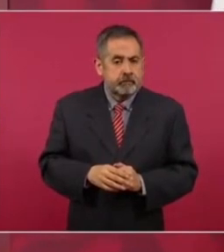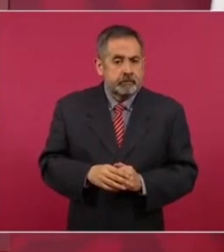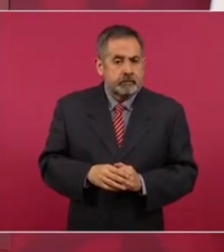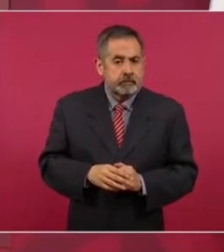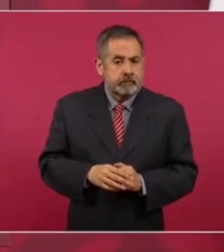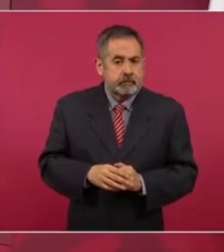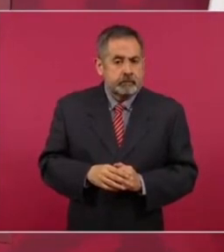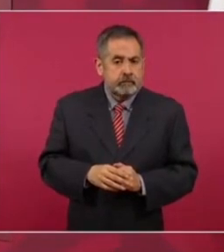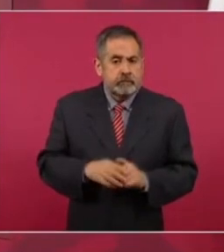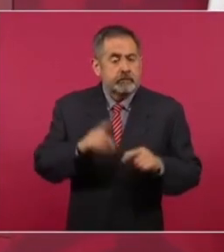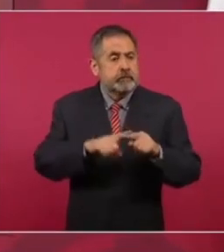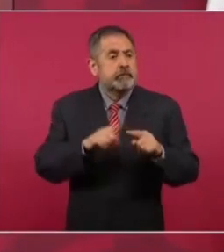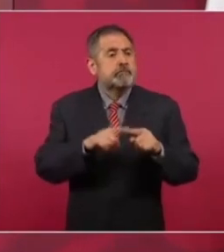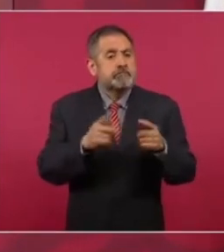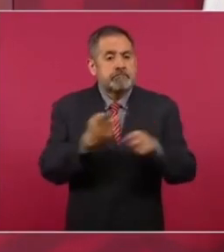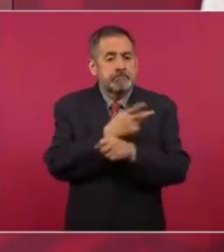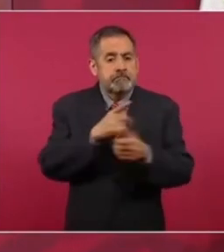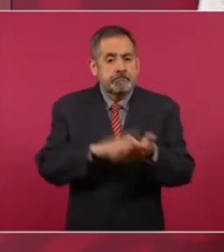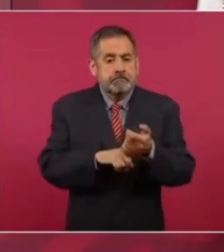las bases